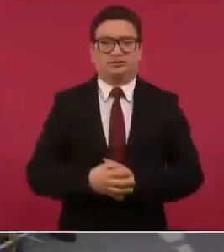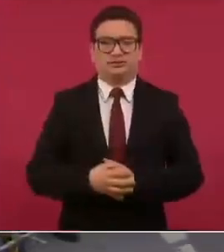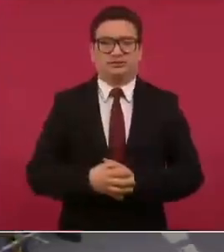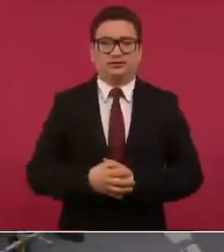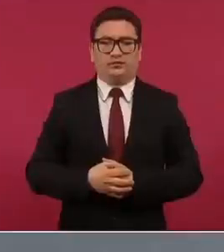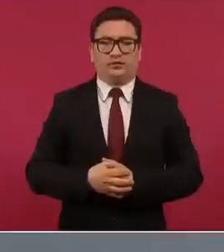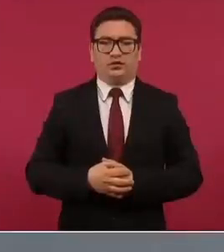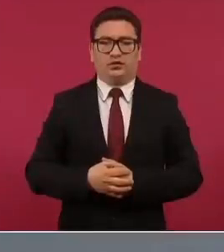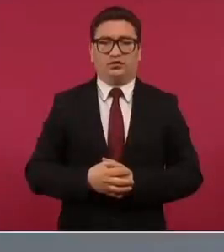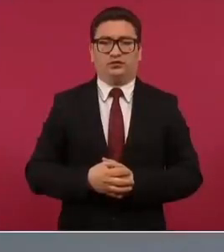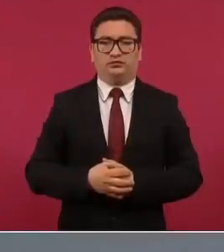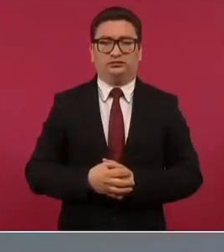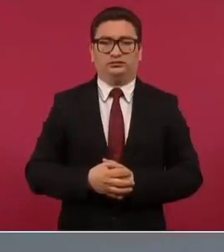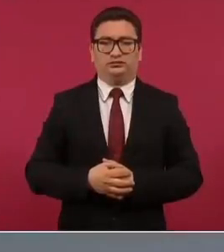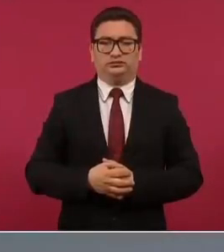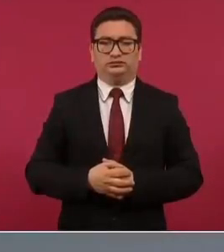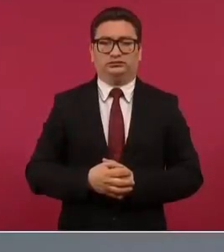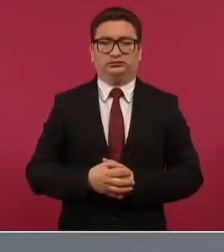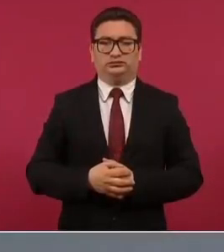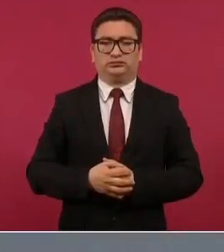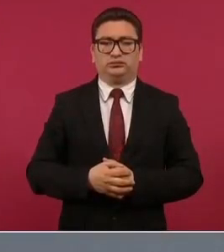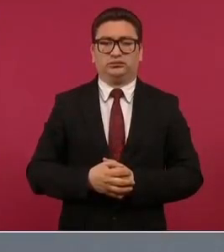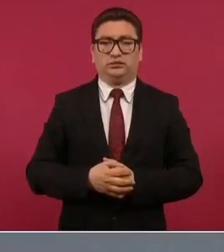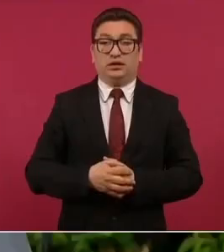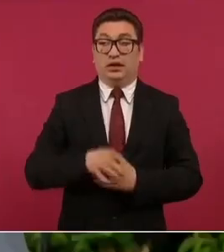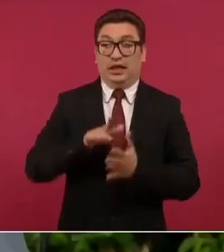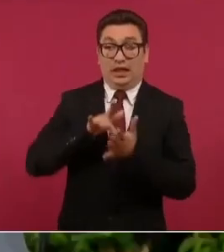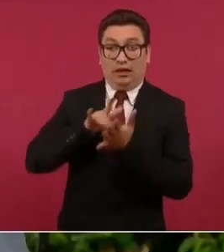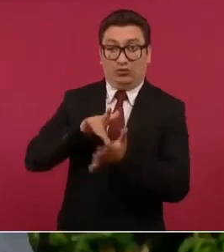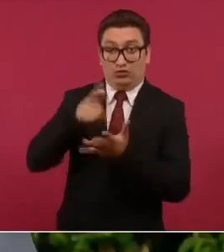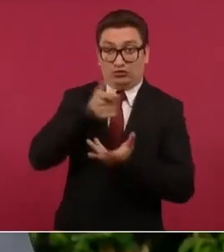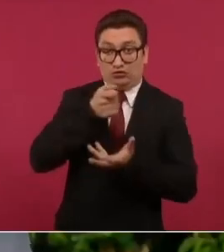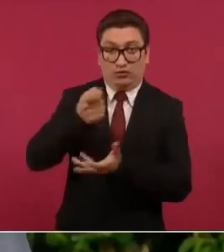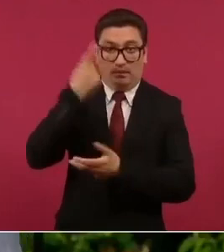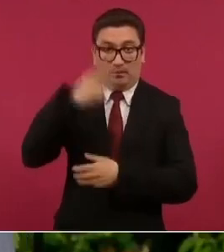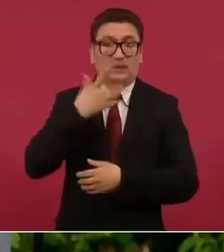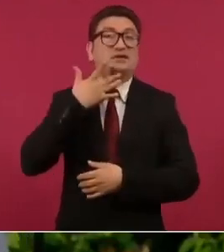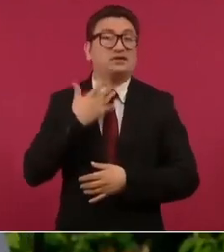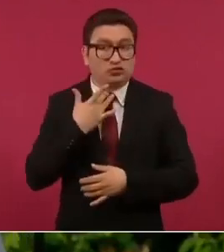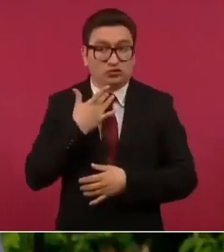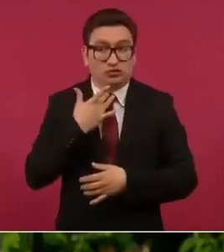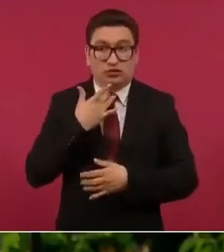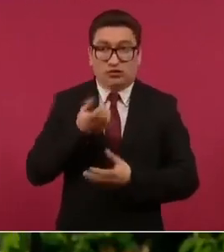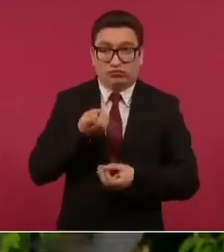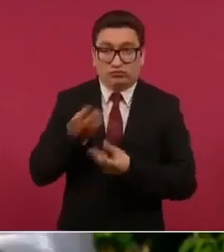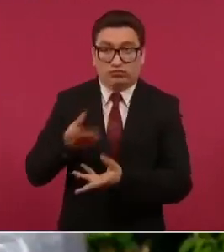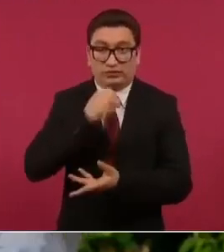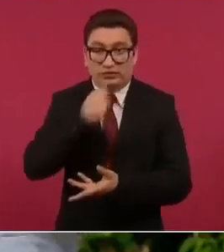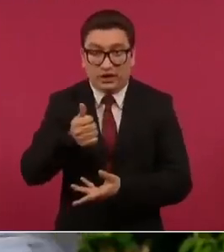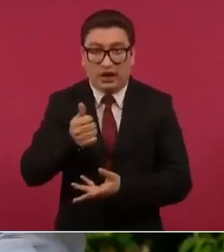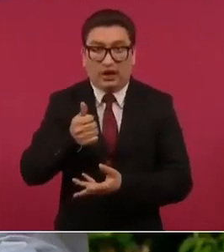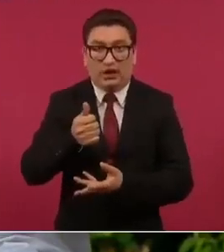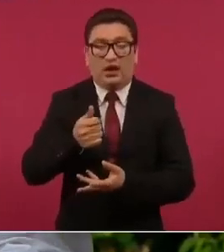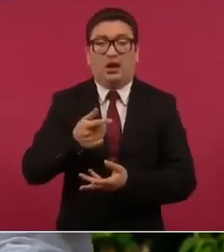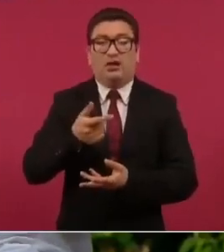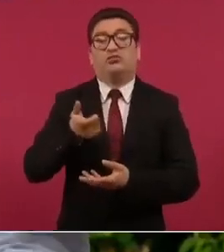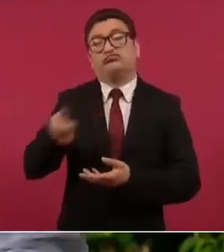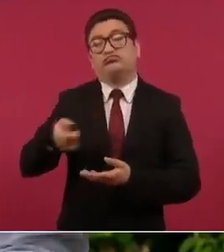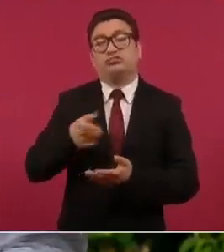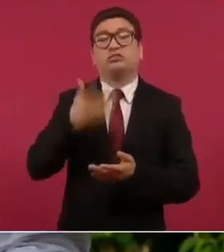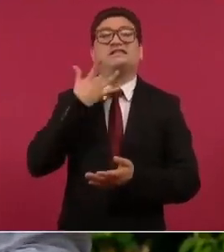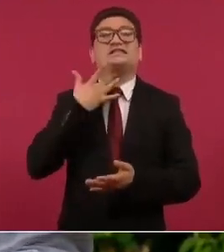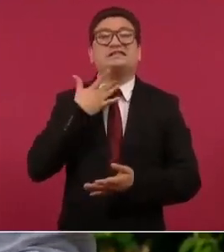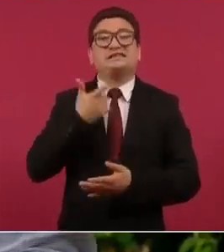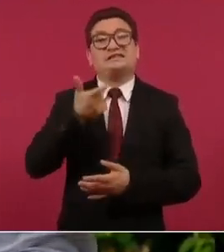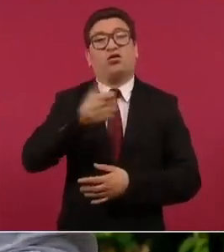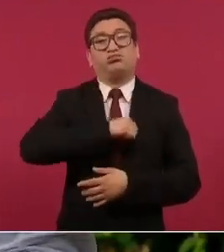si no se otorga el subsidio de la gasolina se va para arriba el precio de la gasolina